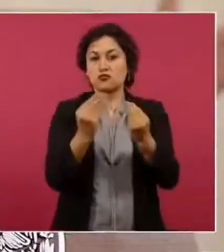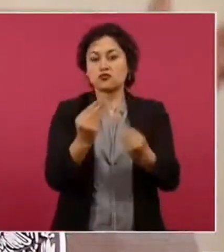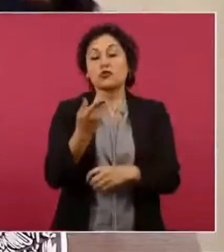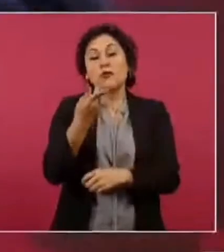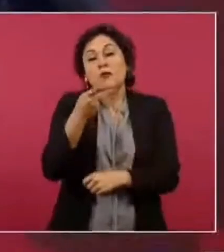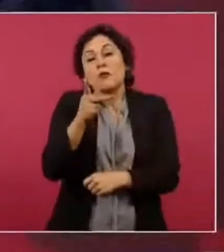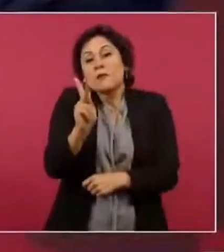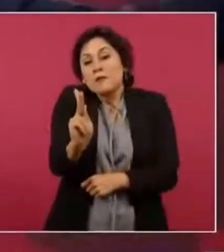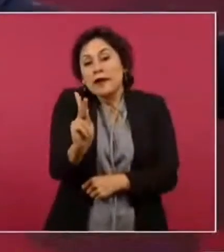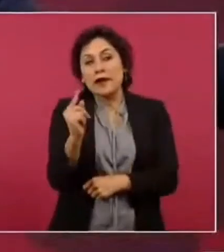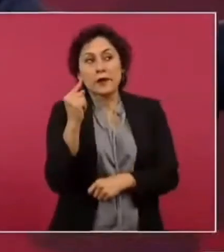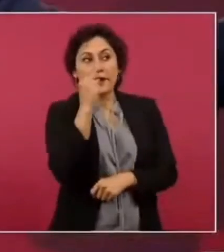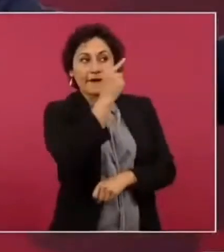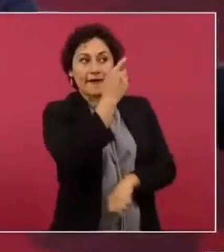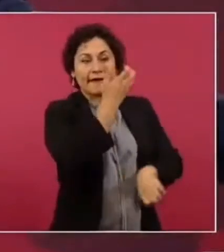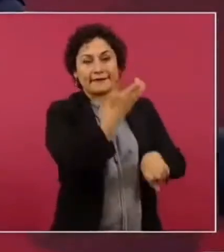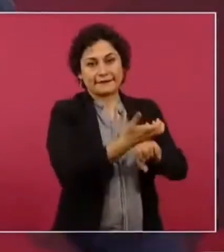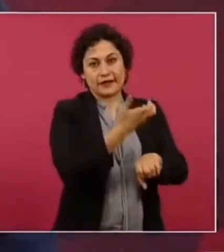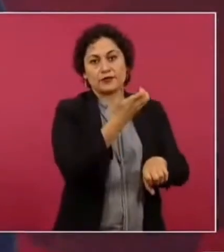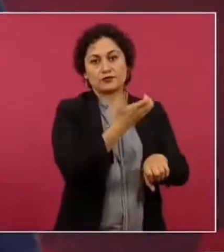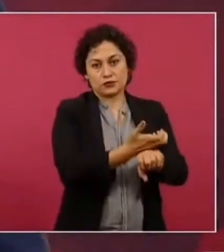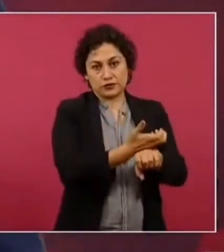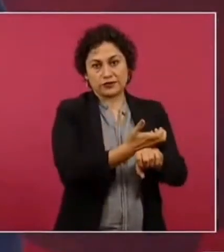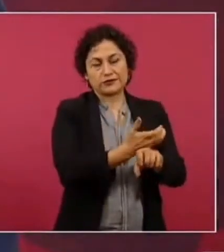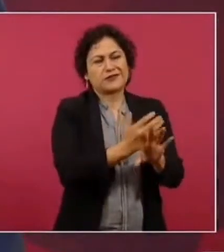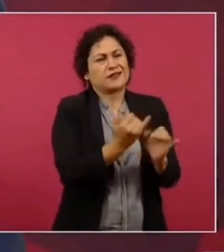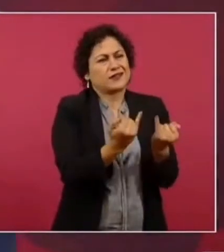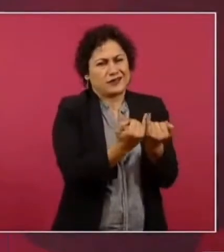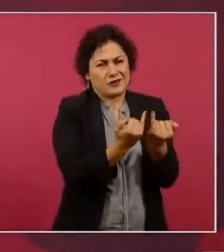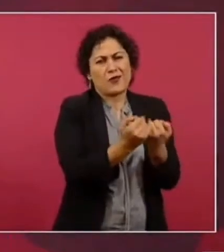como en México como en otros países